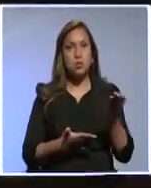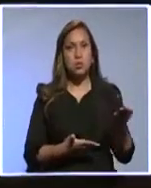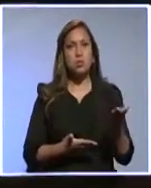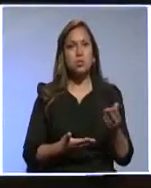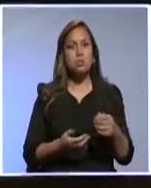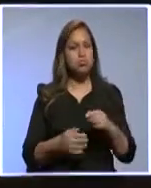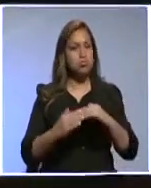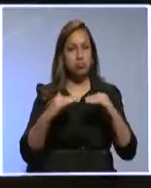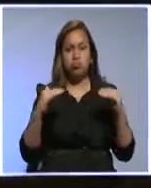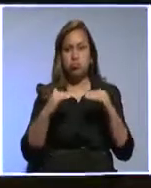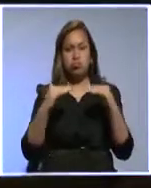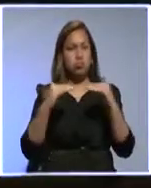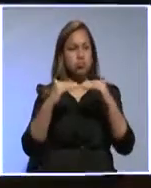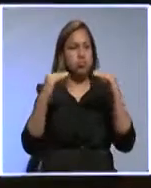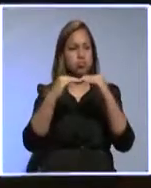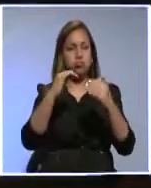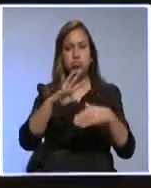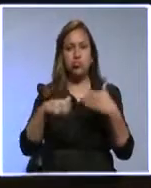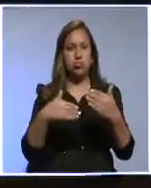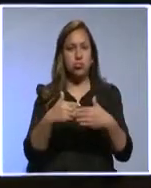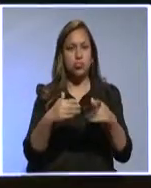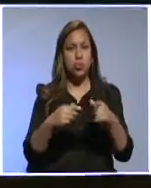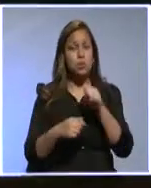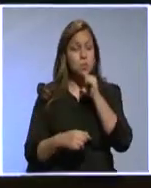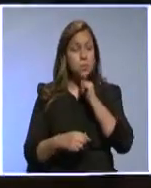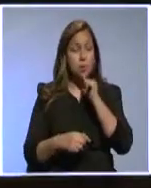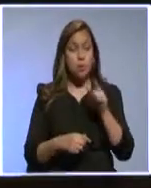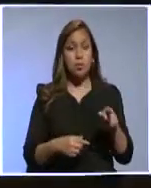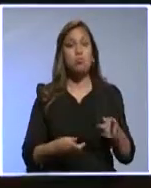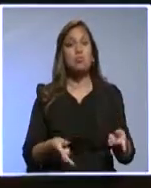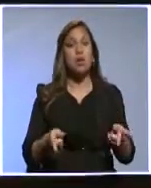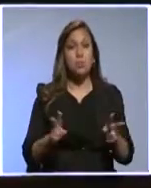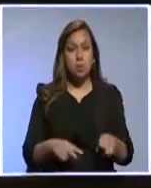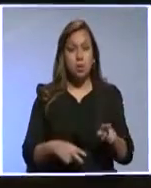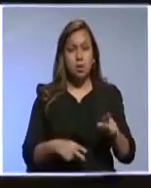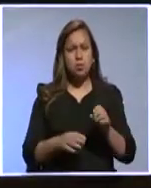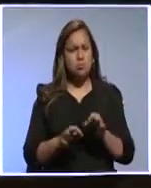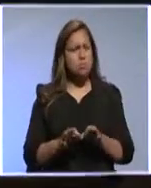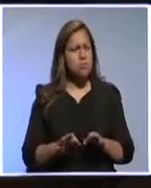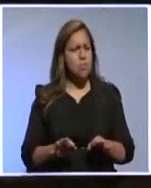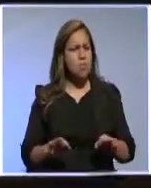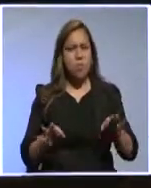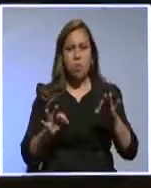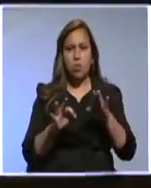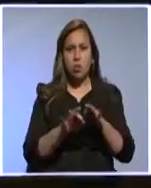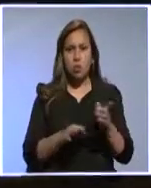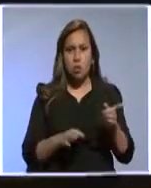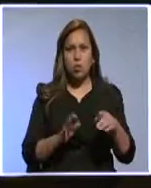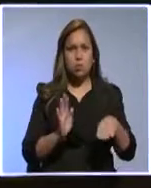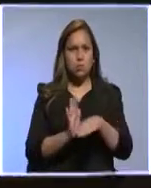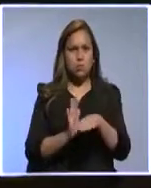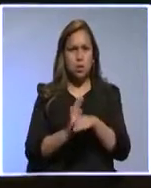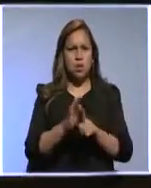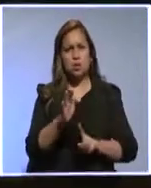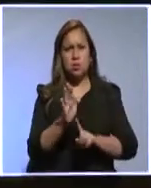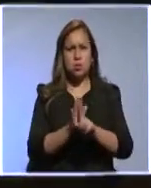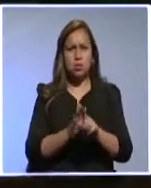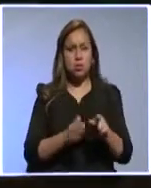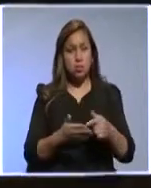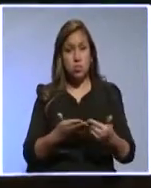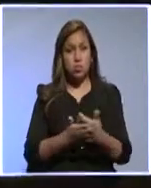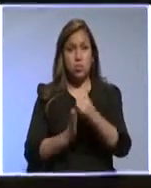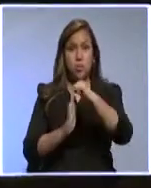todos los niveles de gobierno y en el sector privado. Precisamente sobre la importancia de las bancas de desarrollo en la nueva agenda urbana,